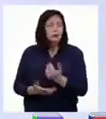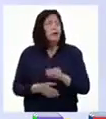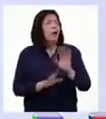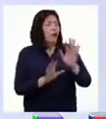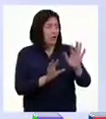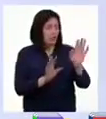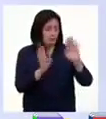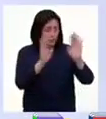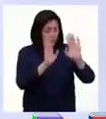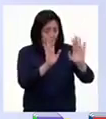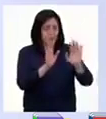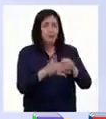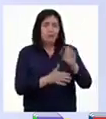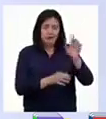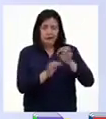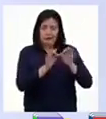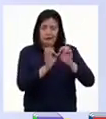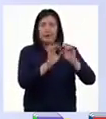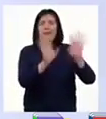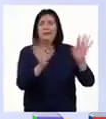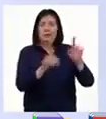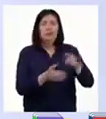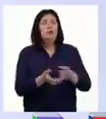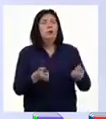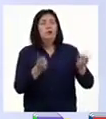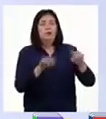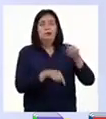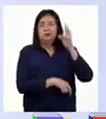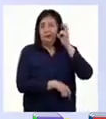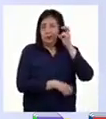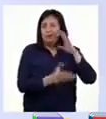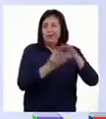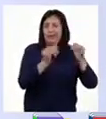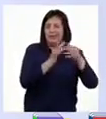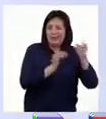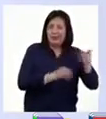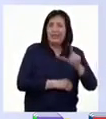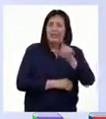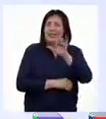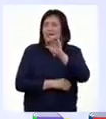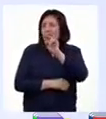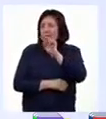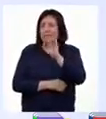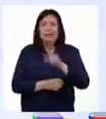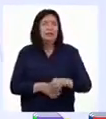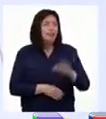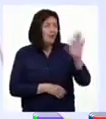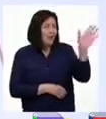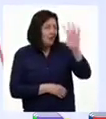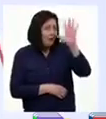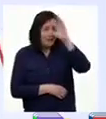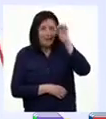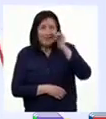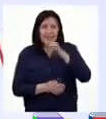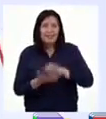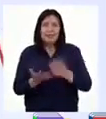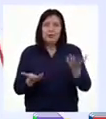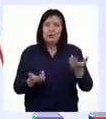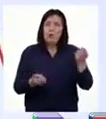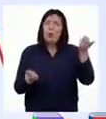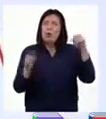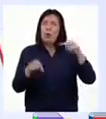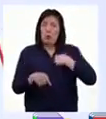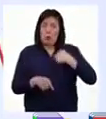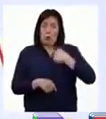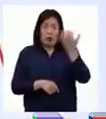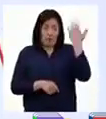No te preocupes, que te va a quedar todo más claro cuando escuchemos la historia de Leonela. Hola, chicas y chicos. Desde que era